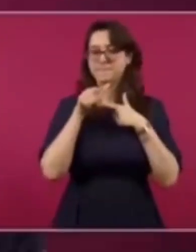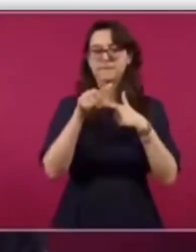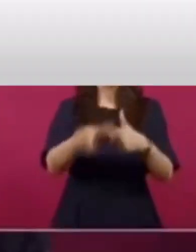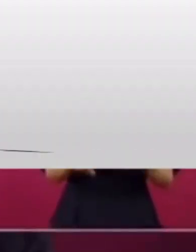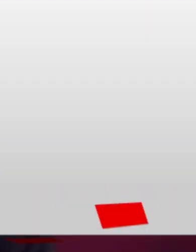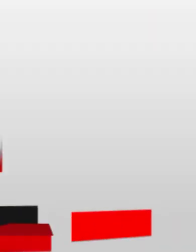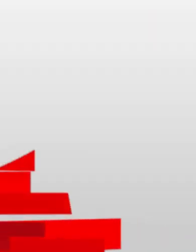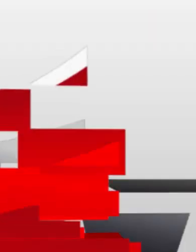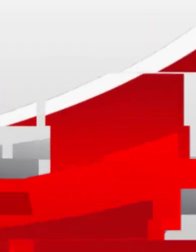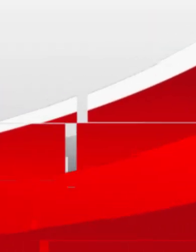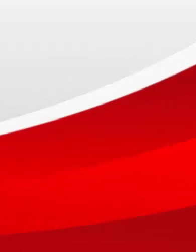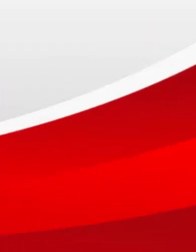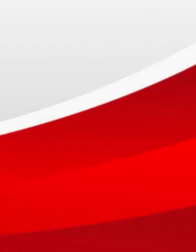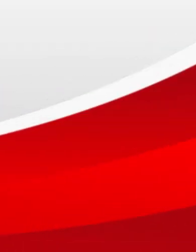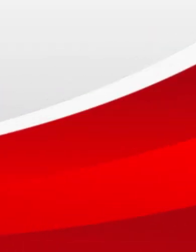ocultar.